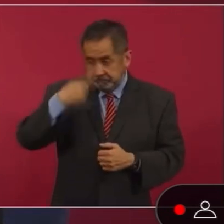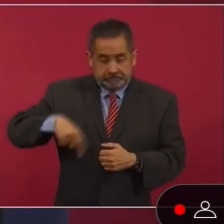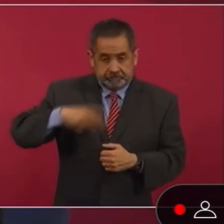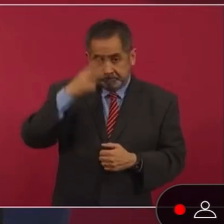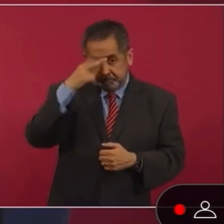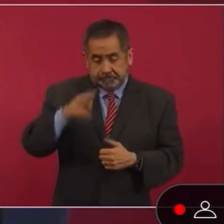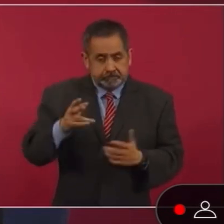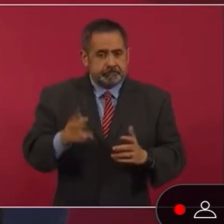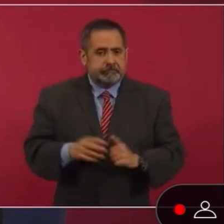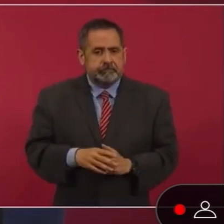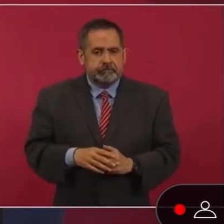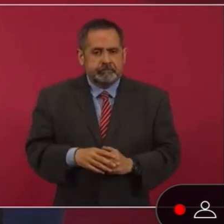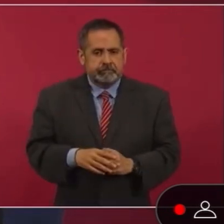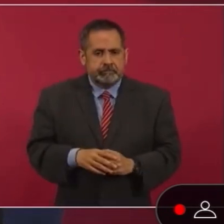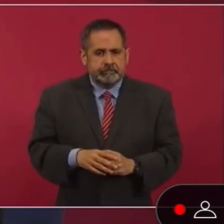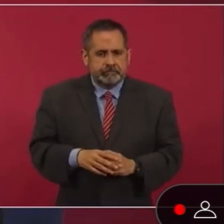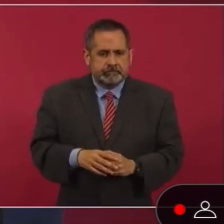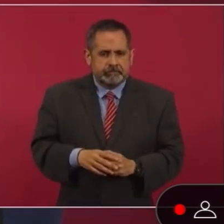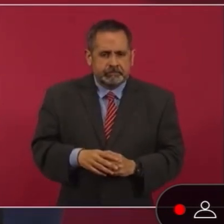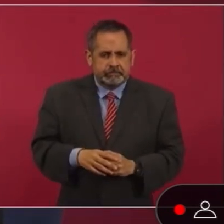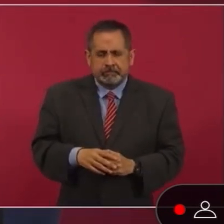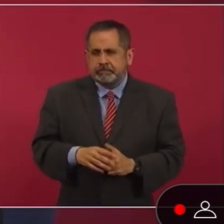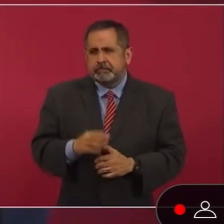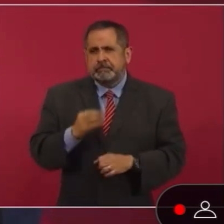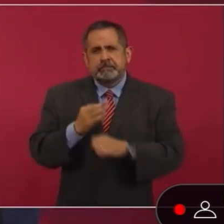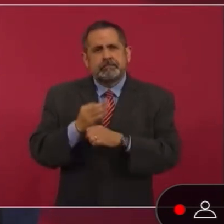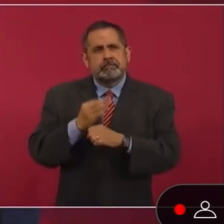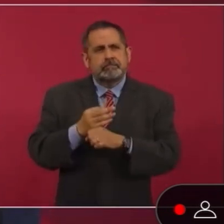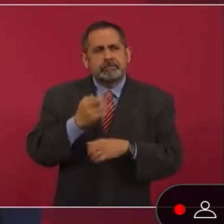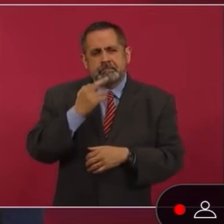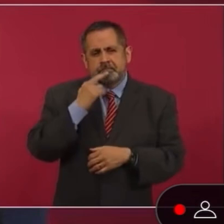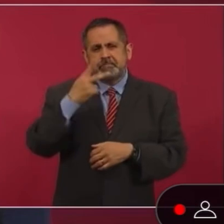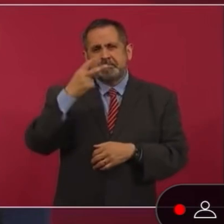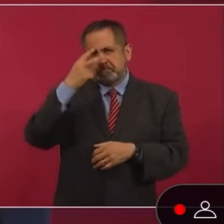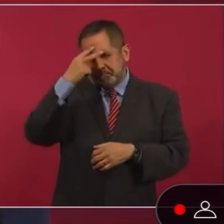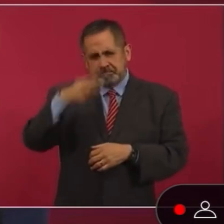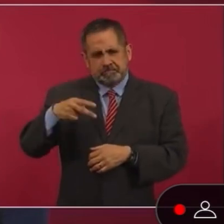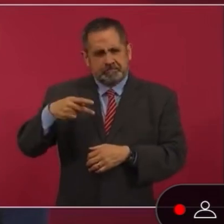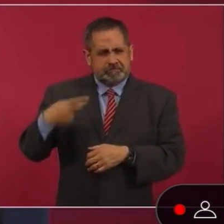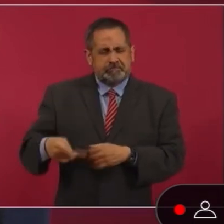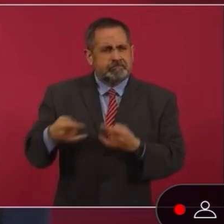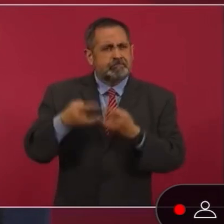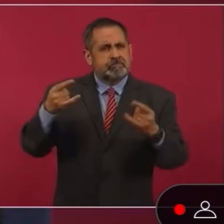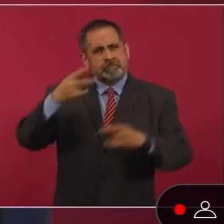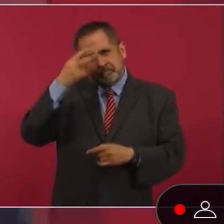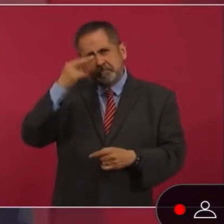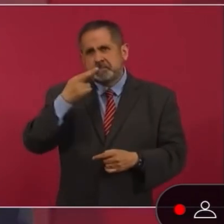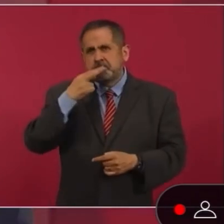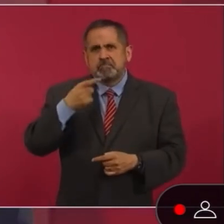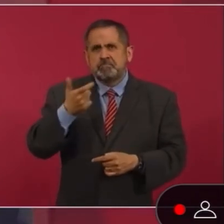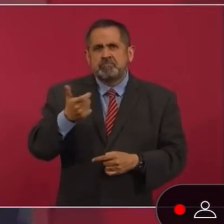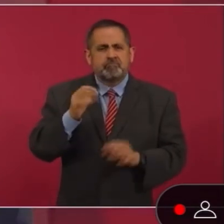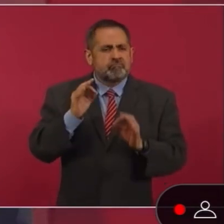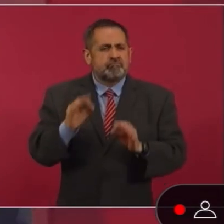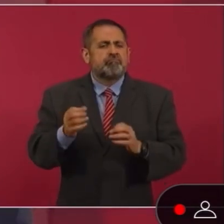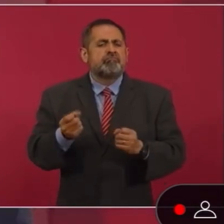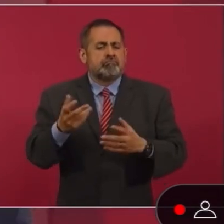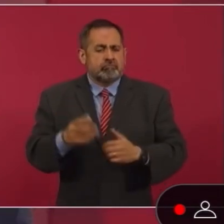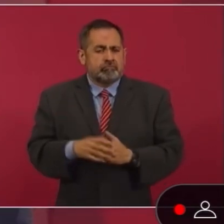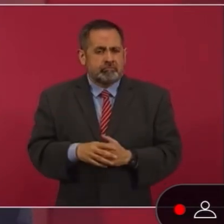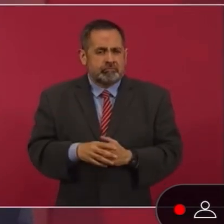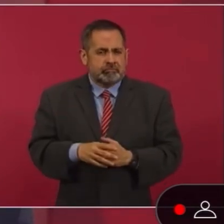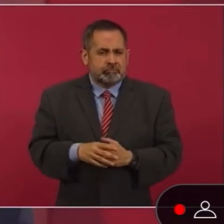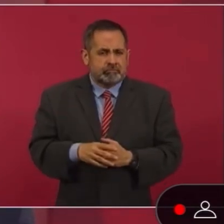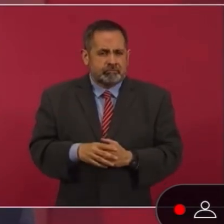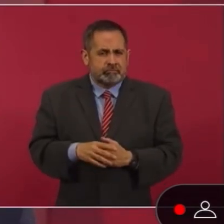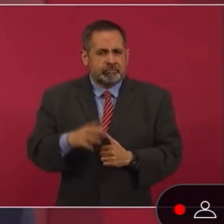En los mejores momentos de la economía nacional se